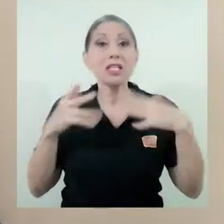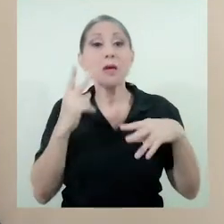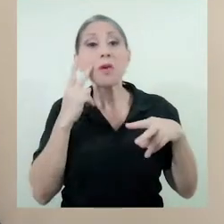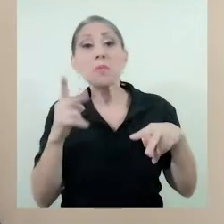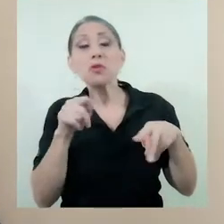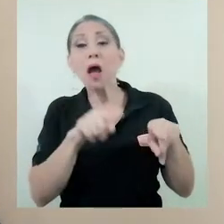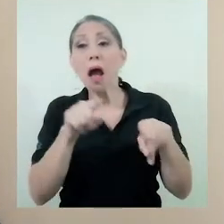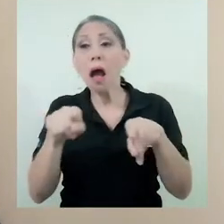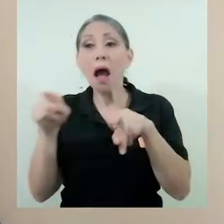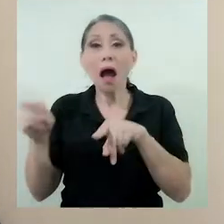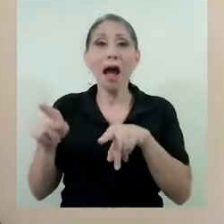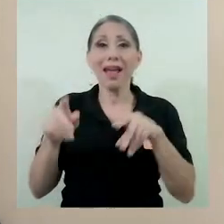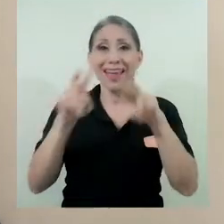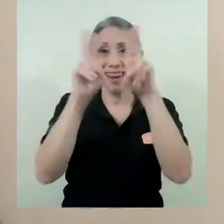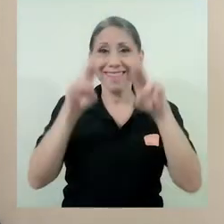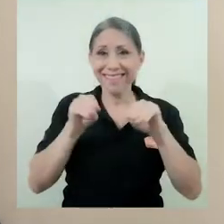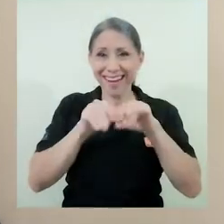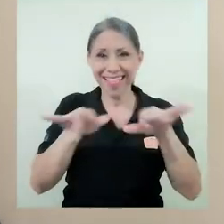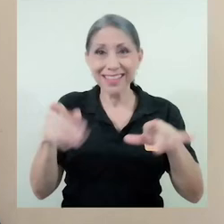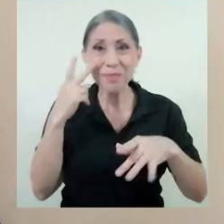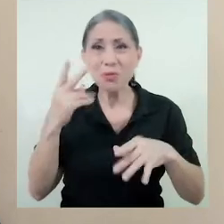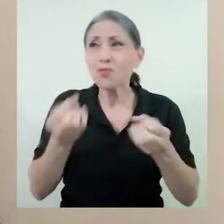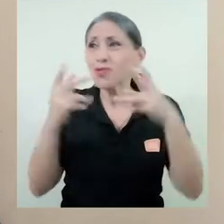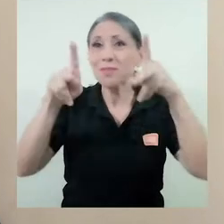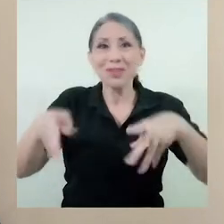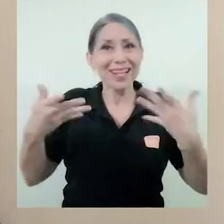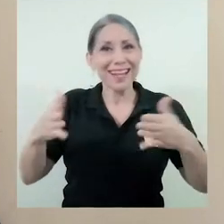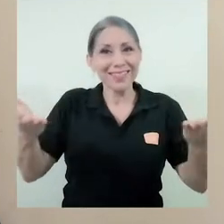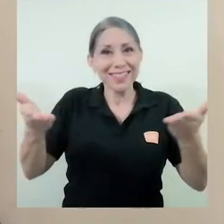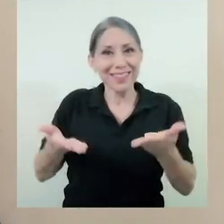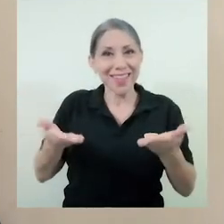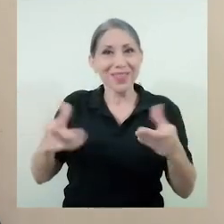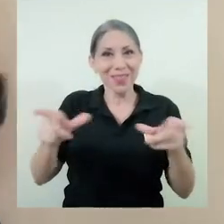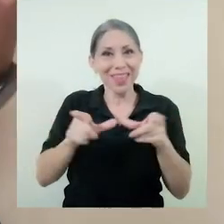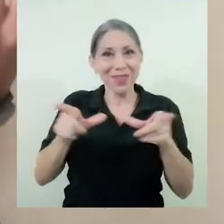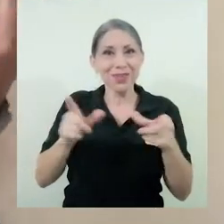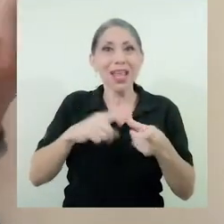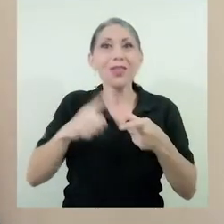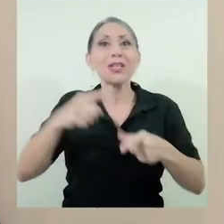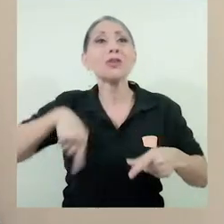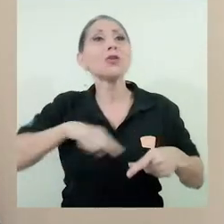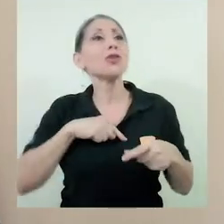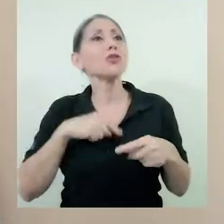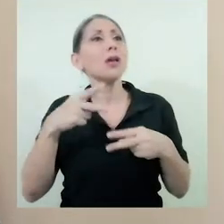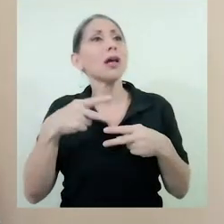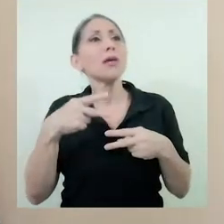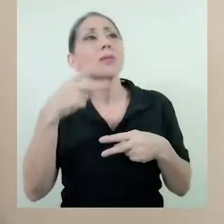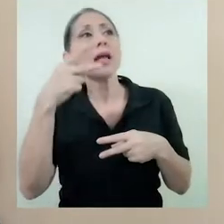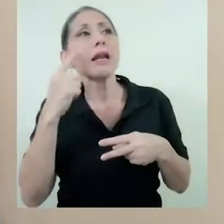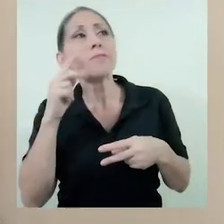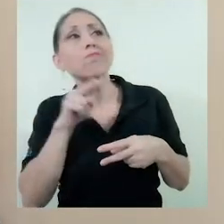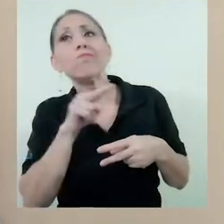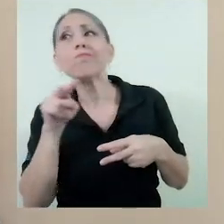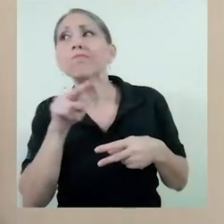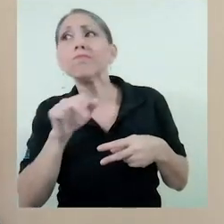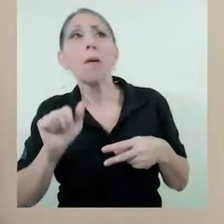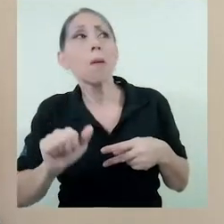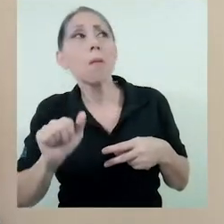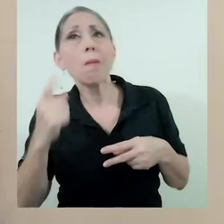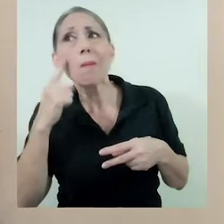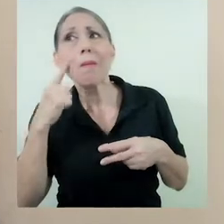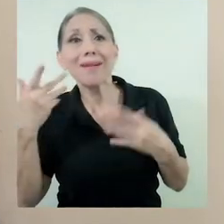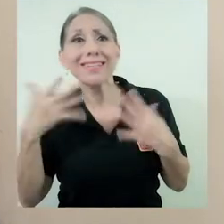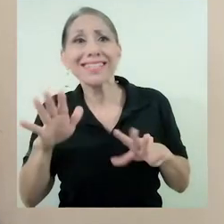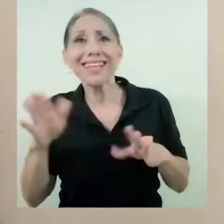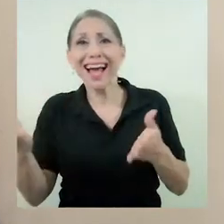las personas ya les estaban llegando los títulos, entonces pasamos toda una semana fijándonos por la ventana cuando sonaba un pito de una moto para ver si ya había llegado el